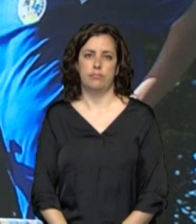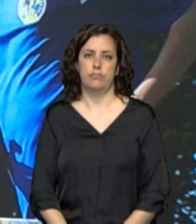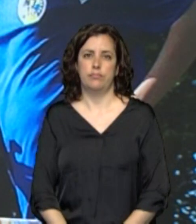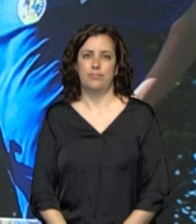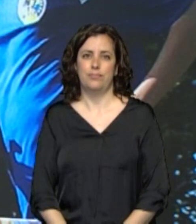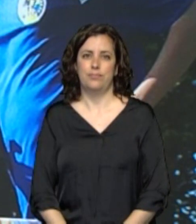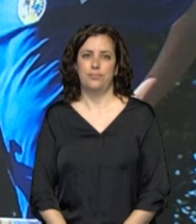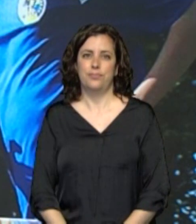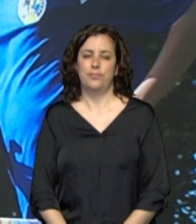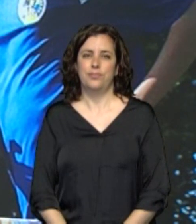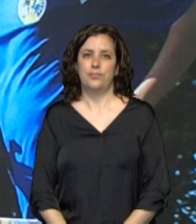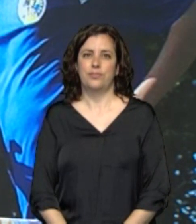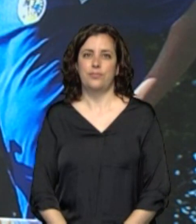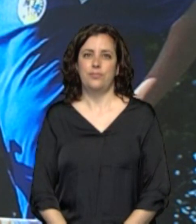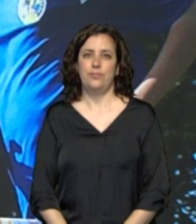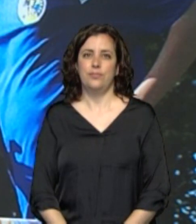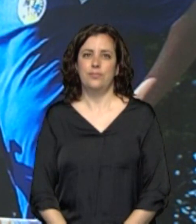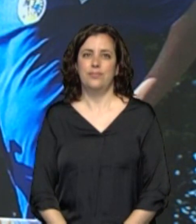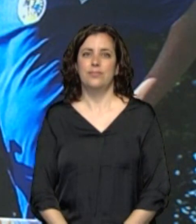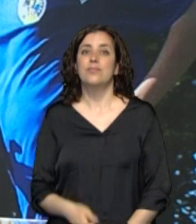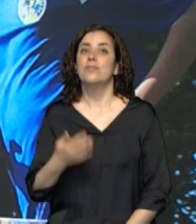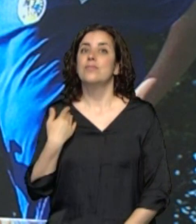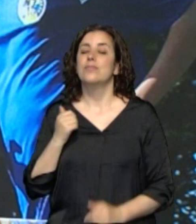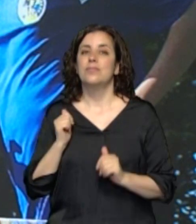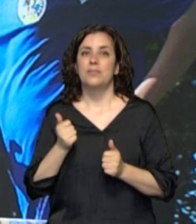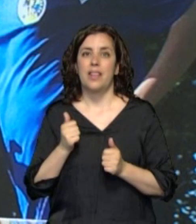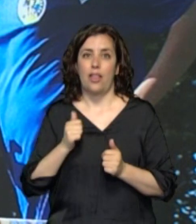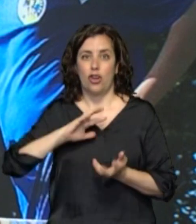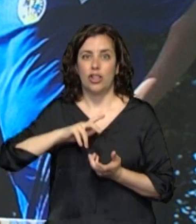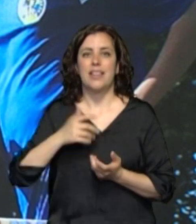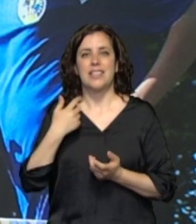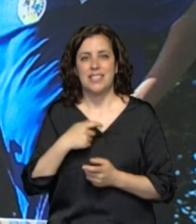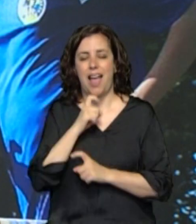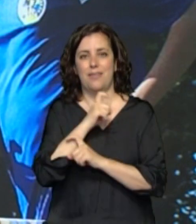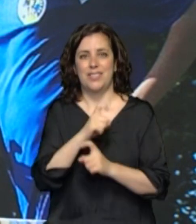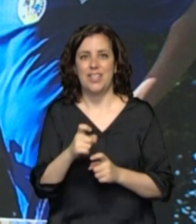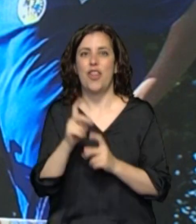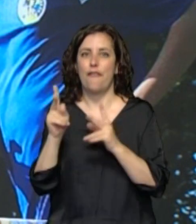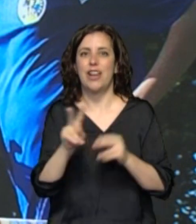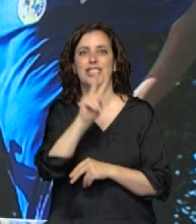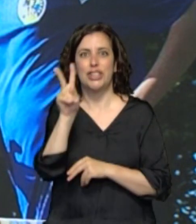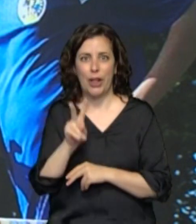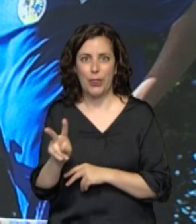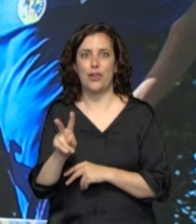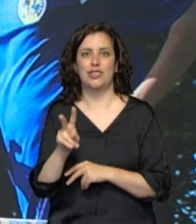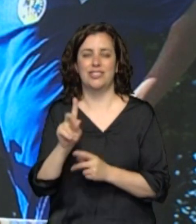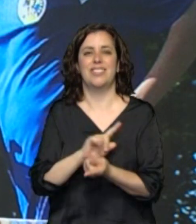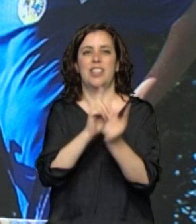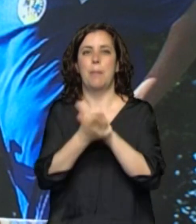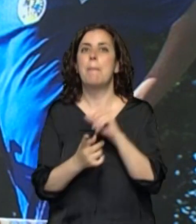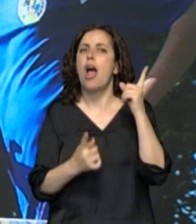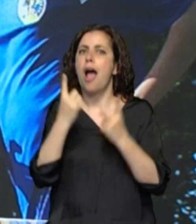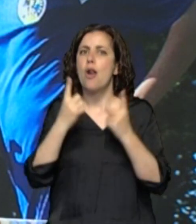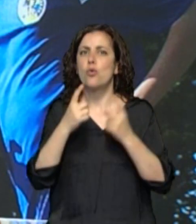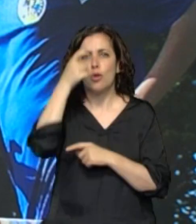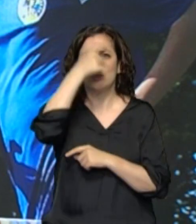Bueno, como les venimos contando desde el inicio de este informativo, acabamos de conocer que Navarra pasa a la fase 2, pero algunos municipios a partir de hoy